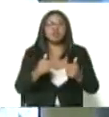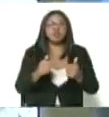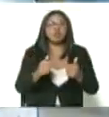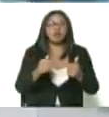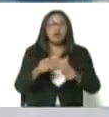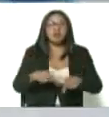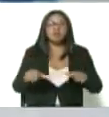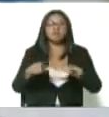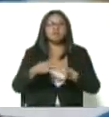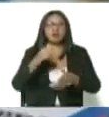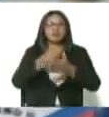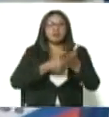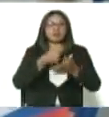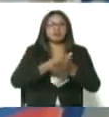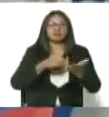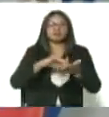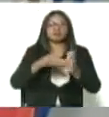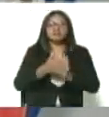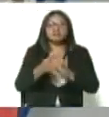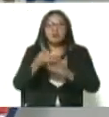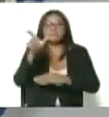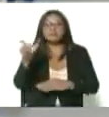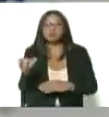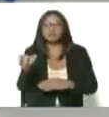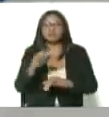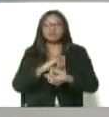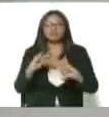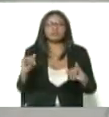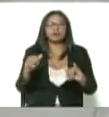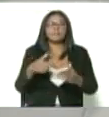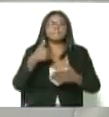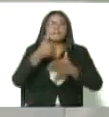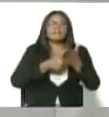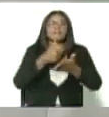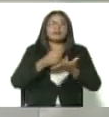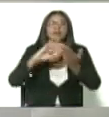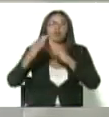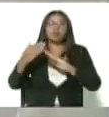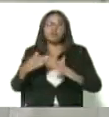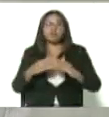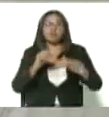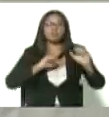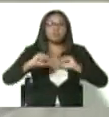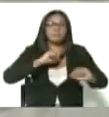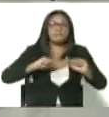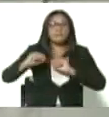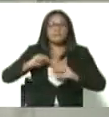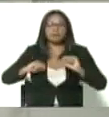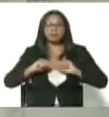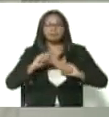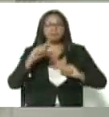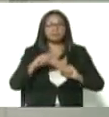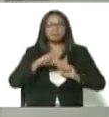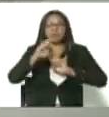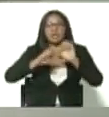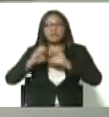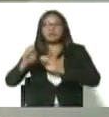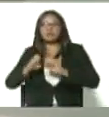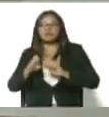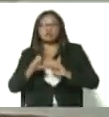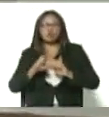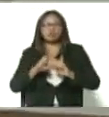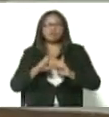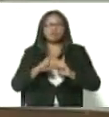línea de batalla. Eso significa todo el personal de salud que está en las comunidades, en el despliegue, en el chequeo, en el despistaje